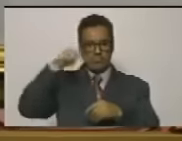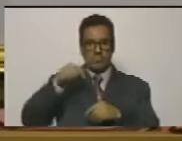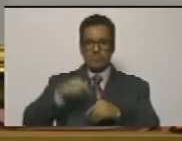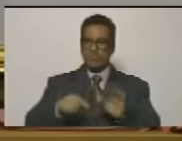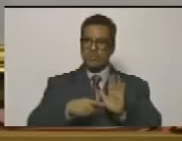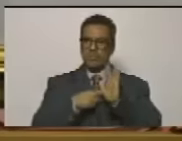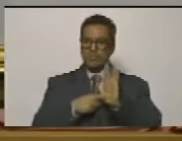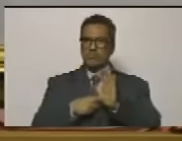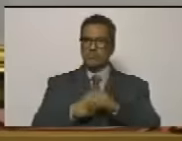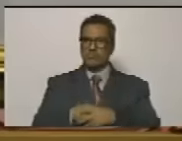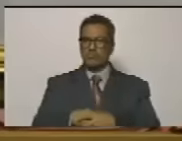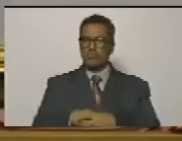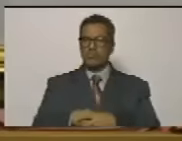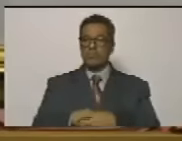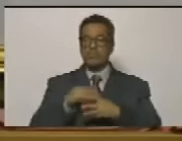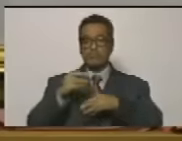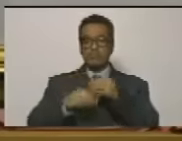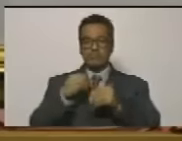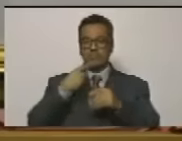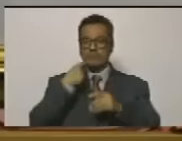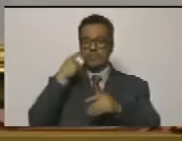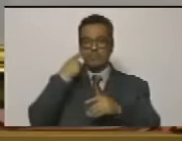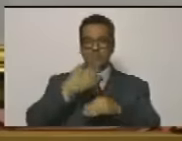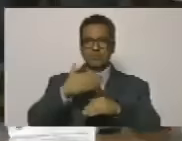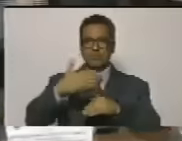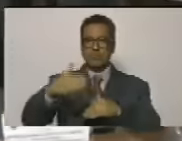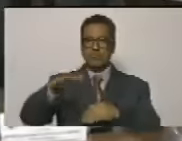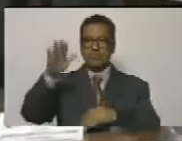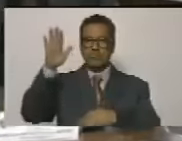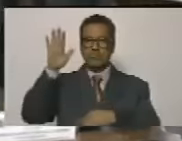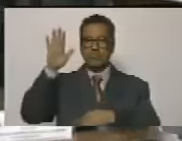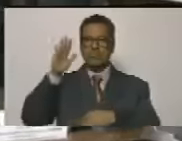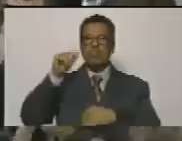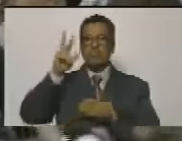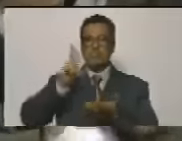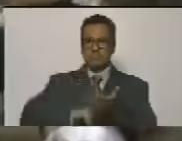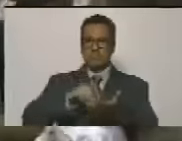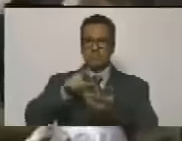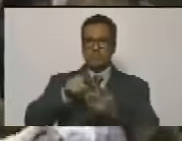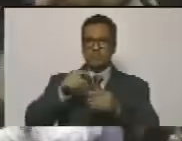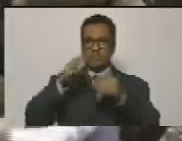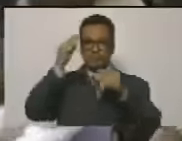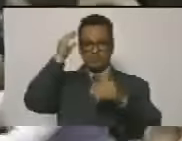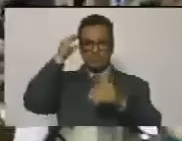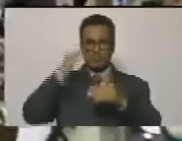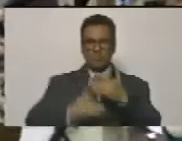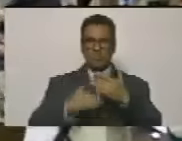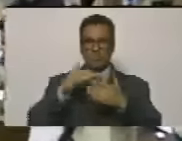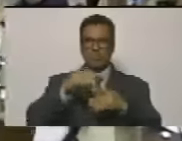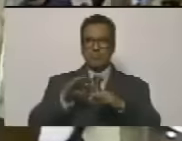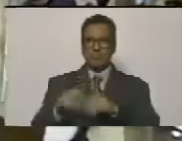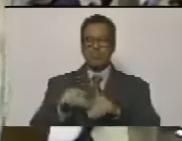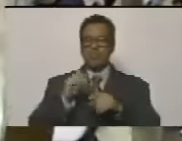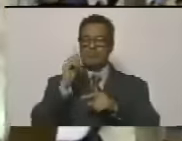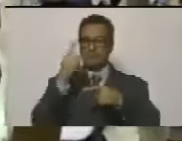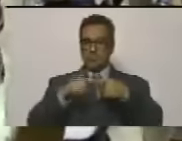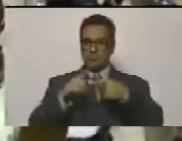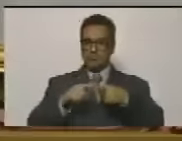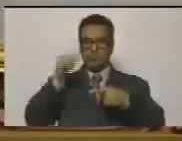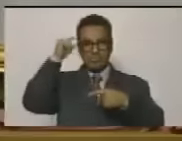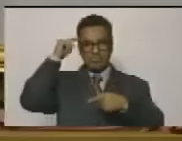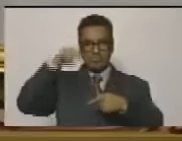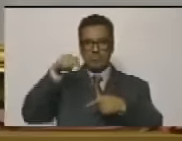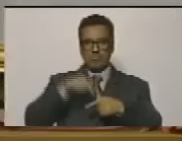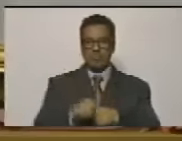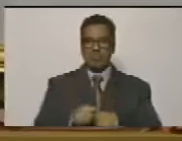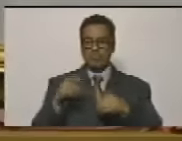día presentado, sírvanse a manifestarlo con la señal de costumbre. Aprobado el orden del día. Ciudadana secretaria, primer punto del orden del